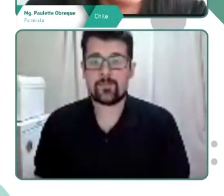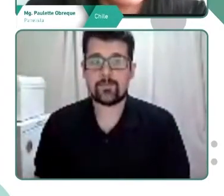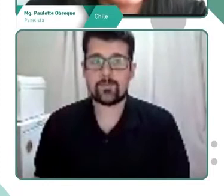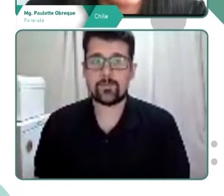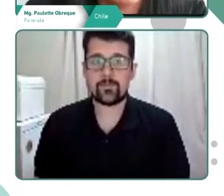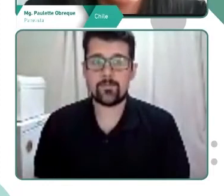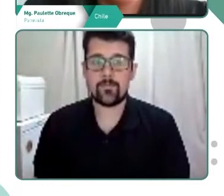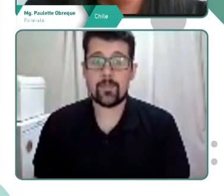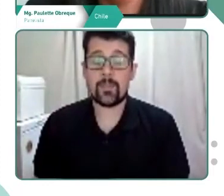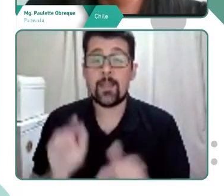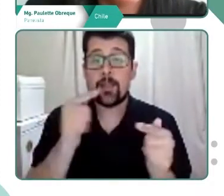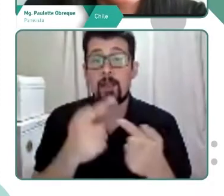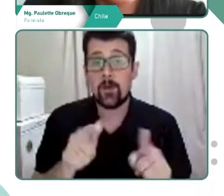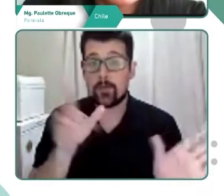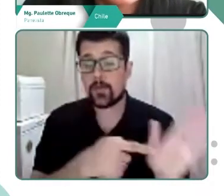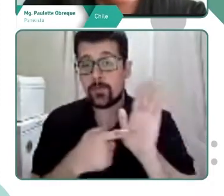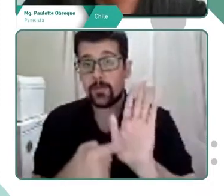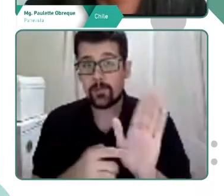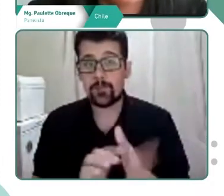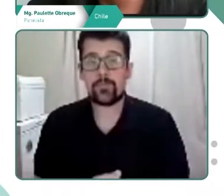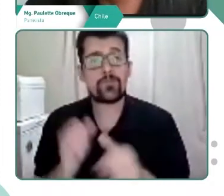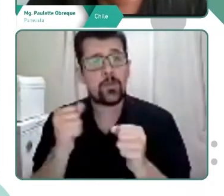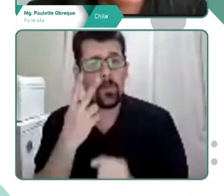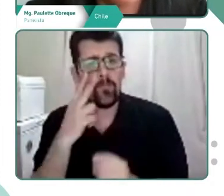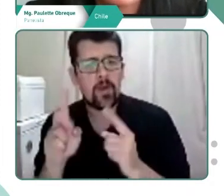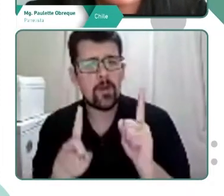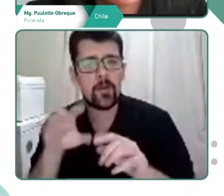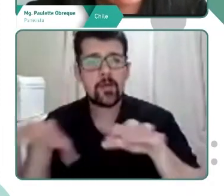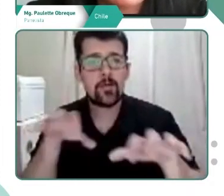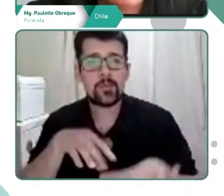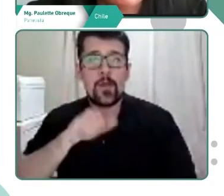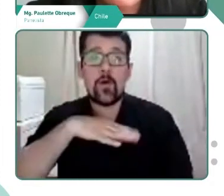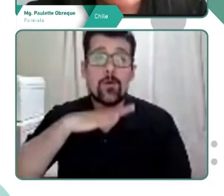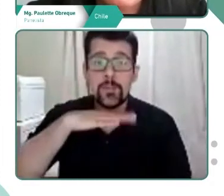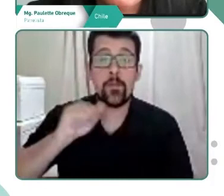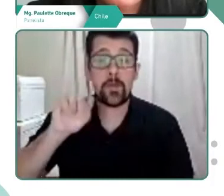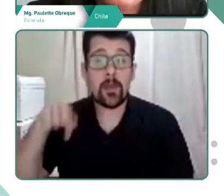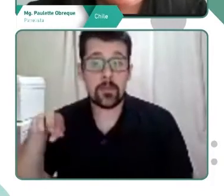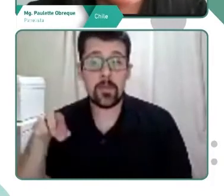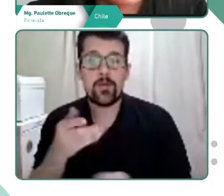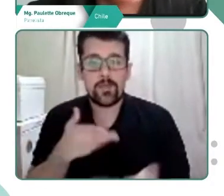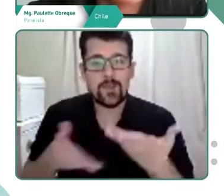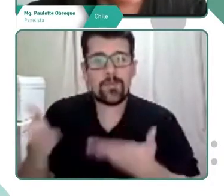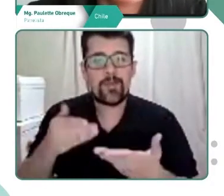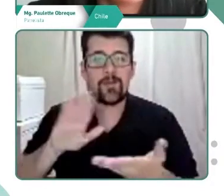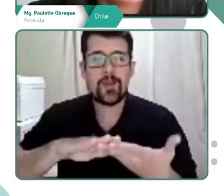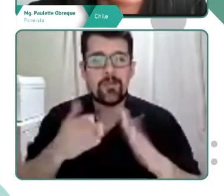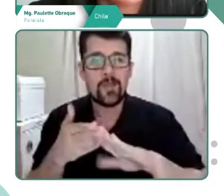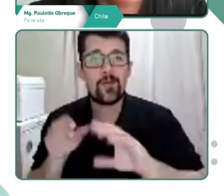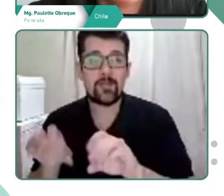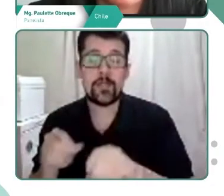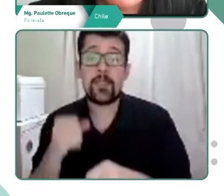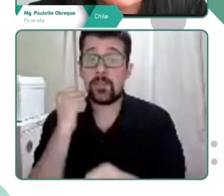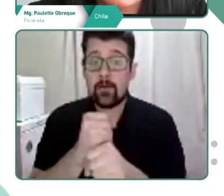En esta lámina podemos ver algunas plataformas y formatos que se comparten con la comunidad educativa. Abordamos el